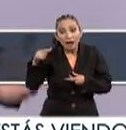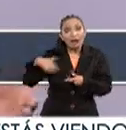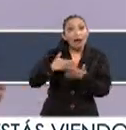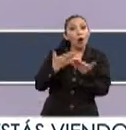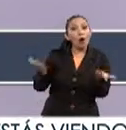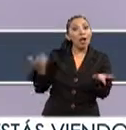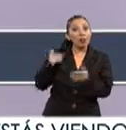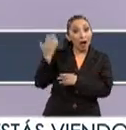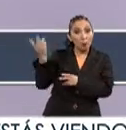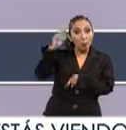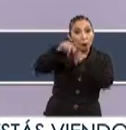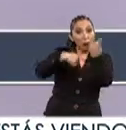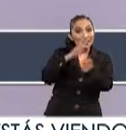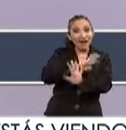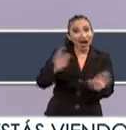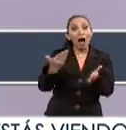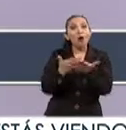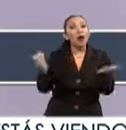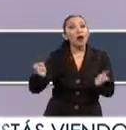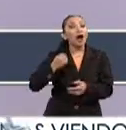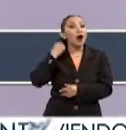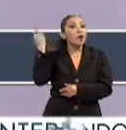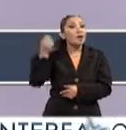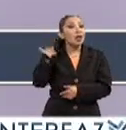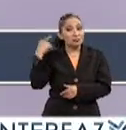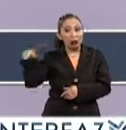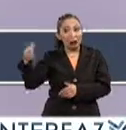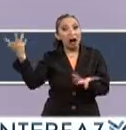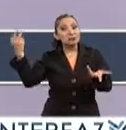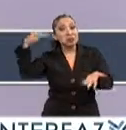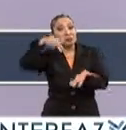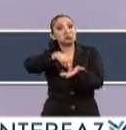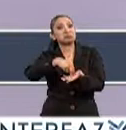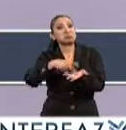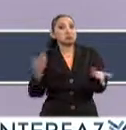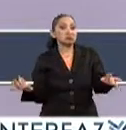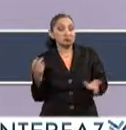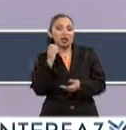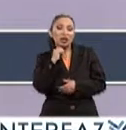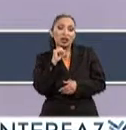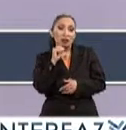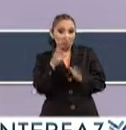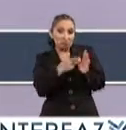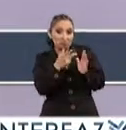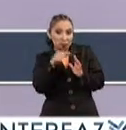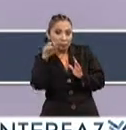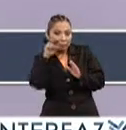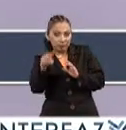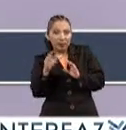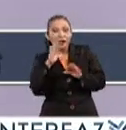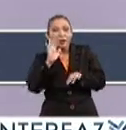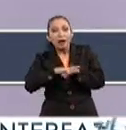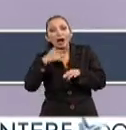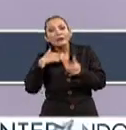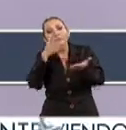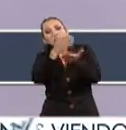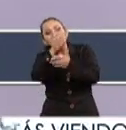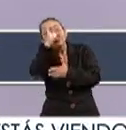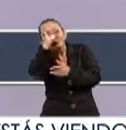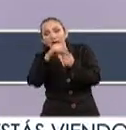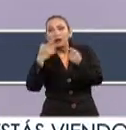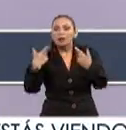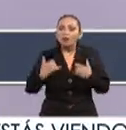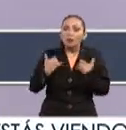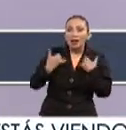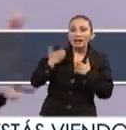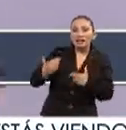ponentes, ya no como asistentes. Tenemos varios casos que así han surgido. Y obviamente también que vamos acercando a los consultores, a los emprendedores,